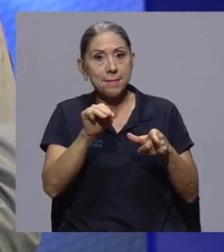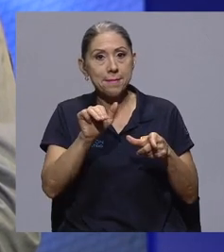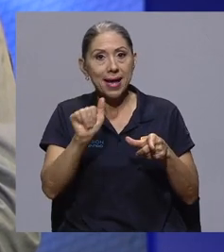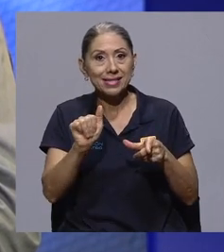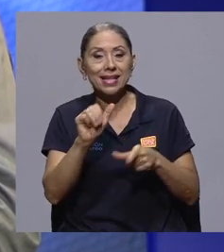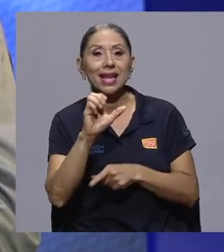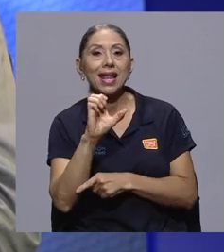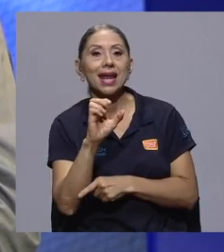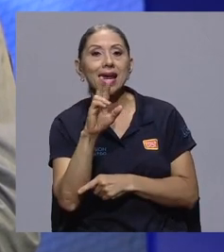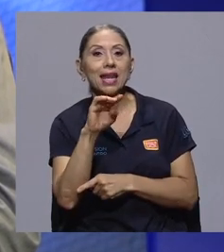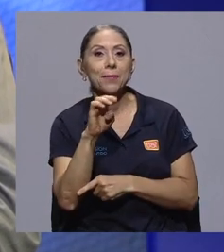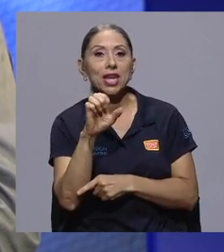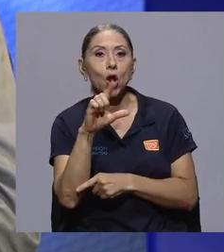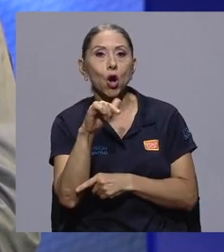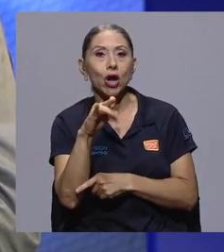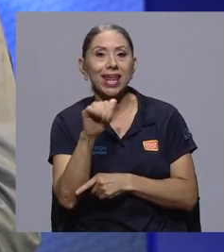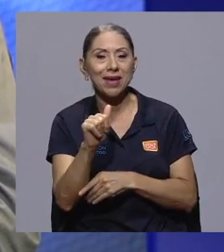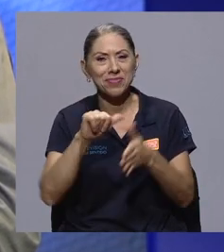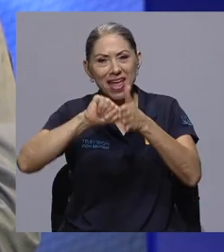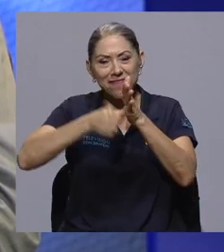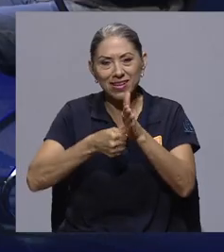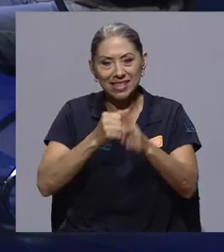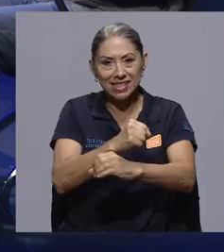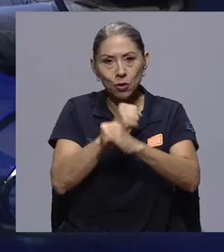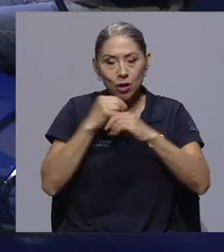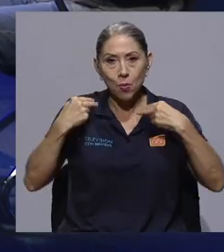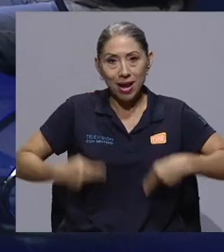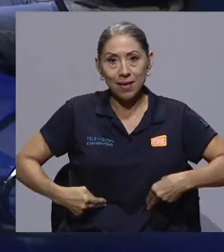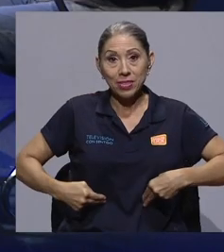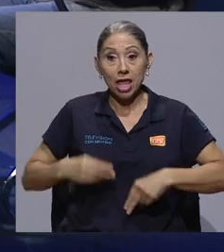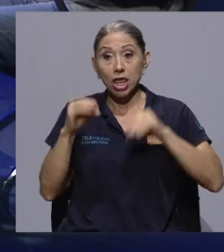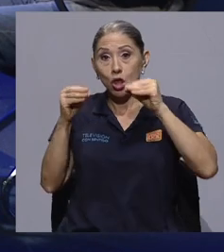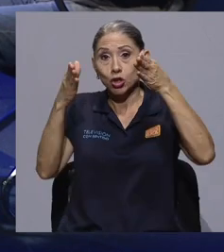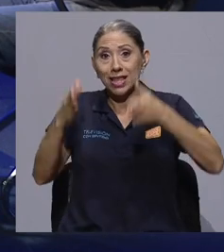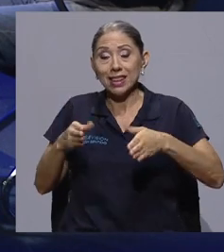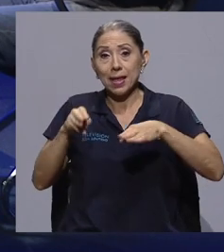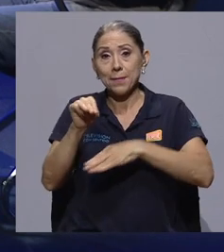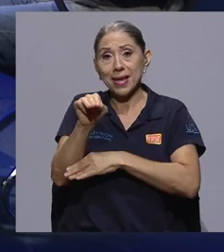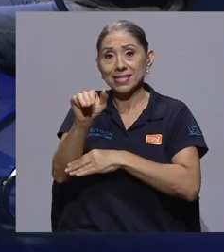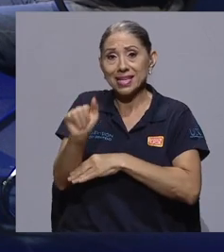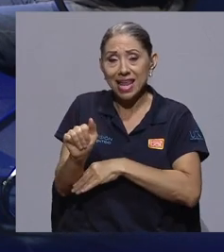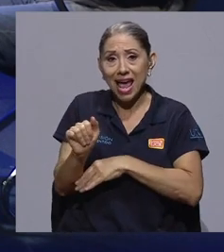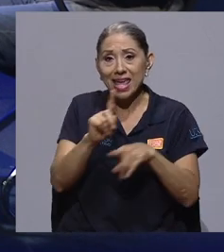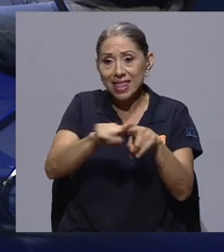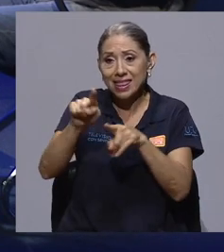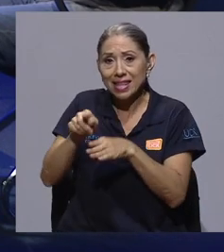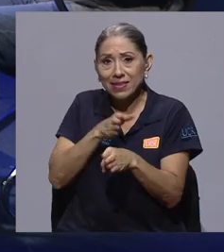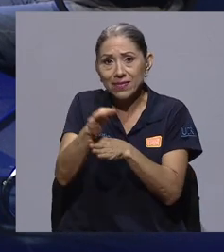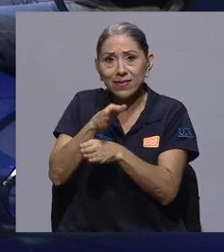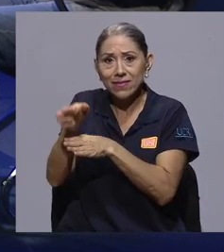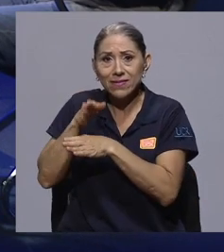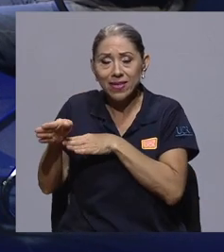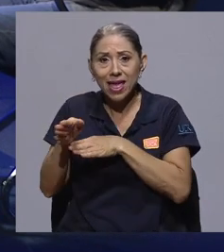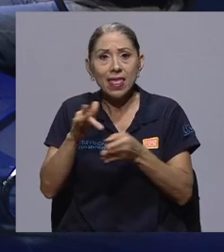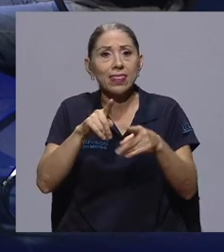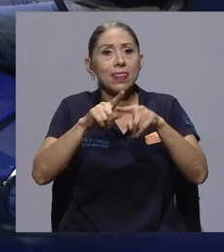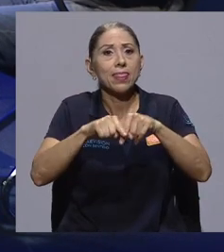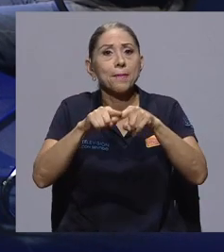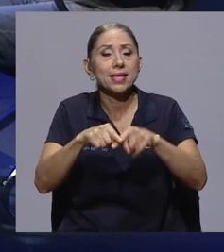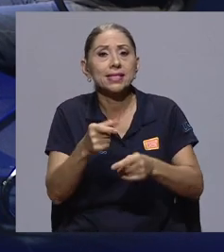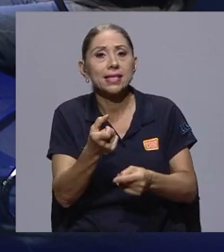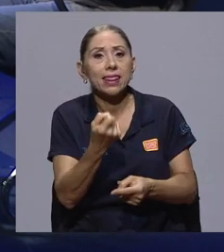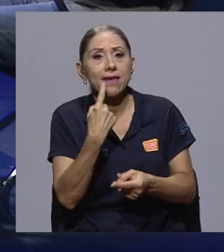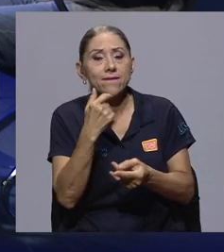Tiene un máster en criminología con énfasis en seguridad humana y es docente de la maestría interdisciplinaria de fármaco dependencia de la